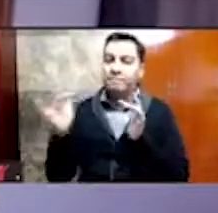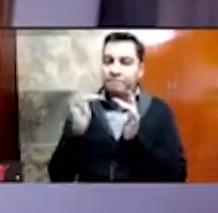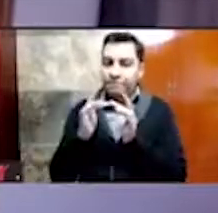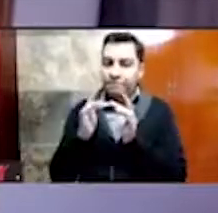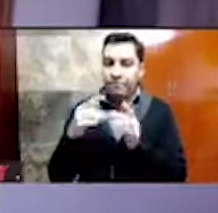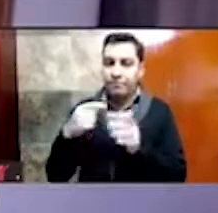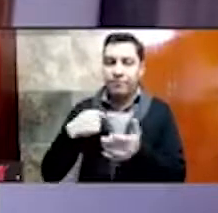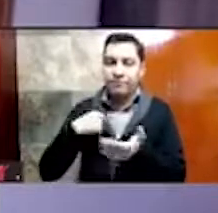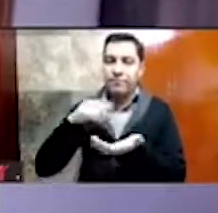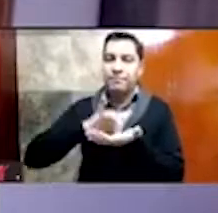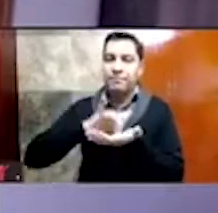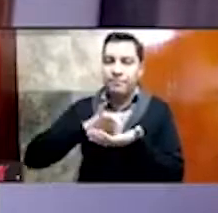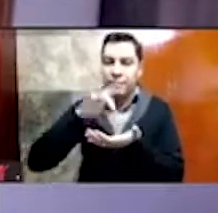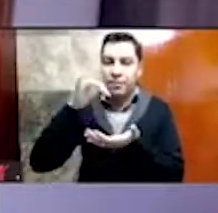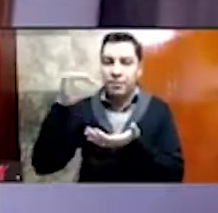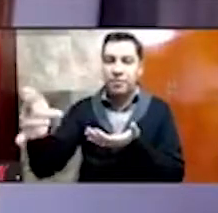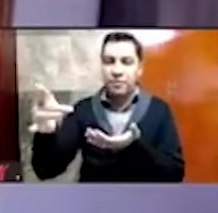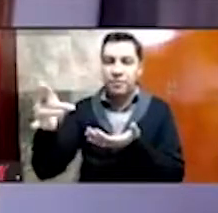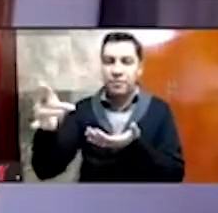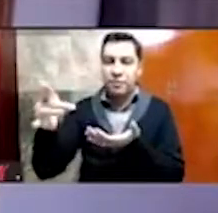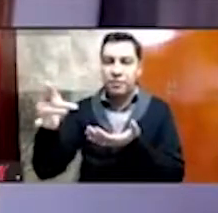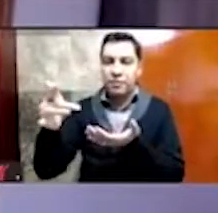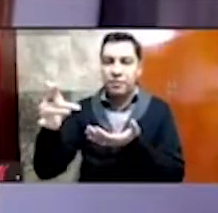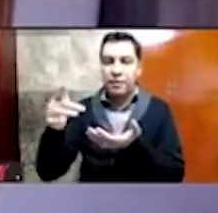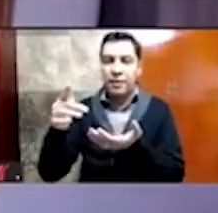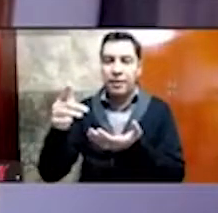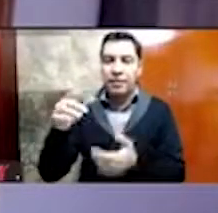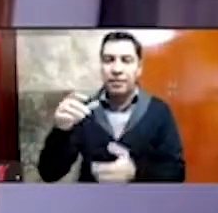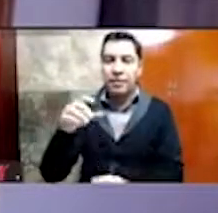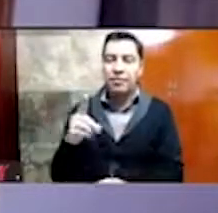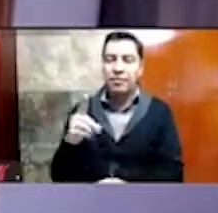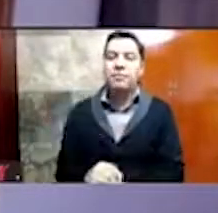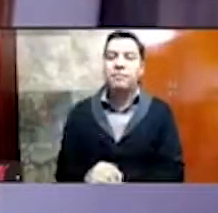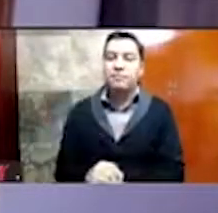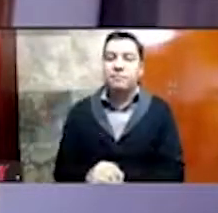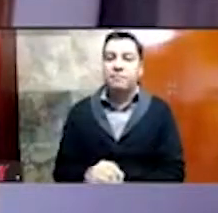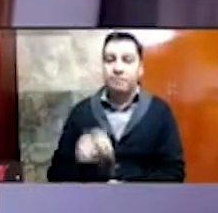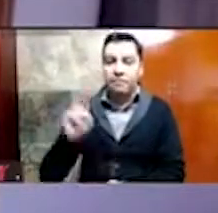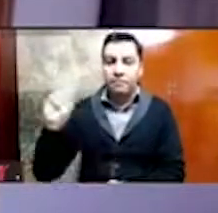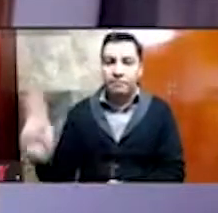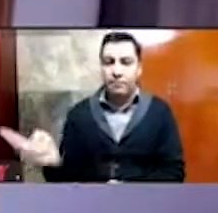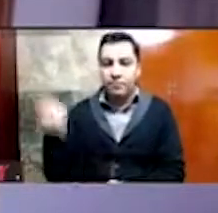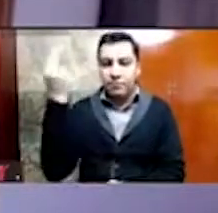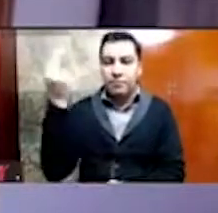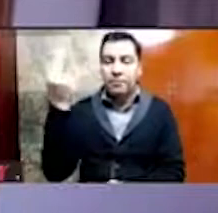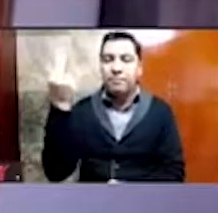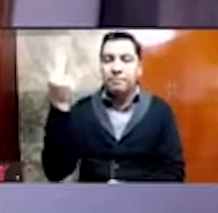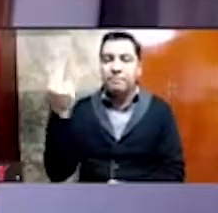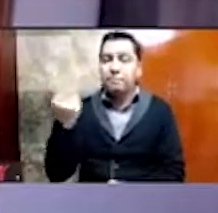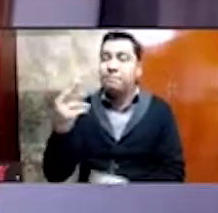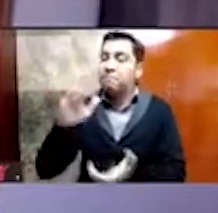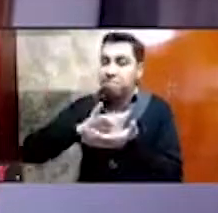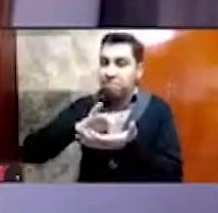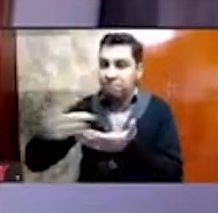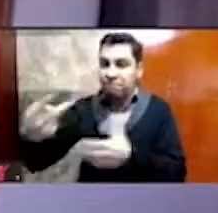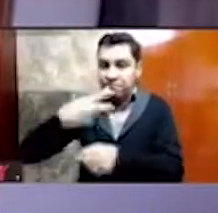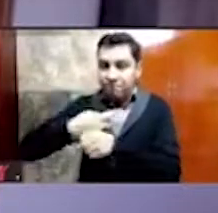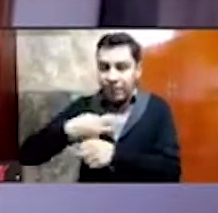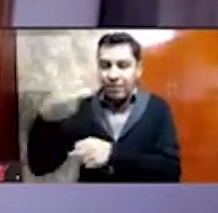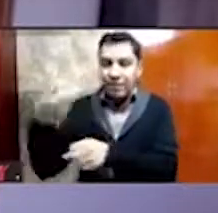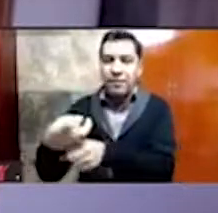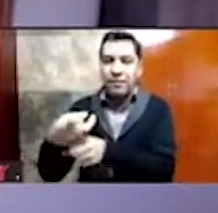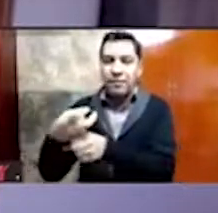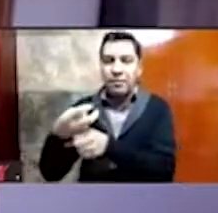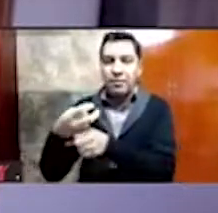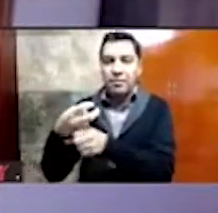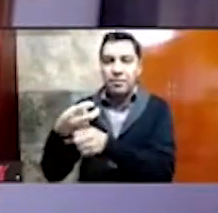invitación al doctor Delgado, saludo a todos quienes nos están siguiendo en alguno de los canales por donde se